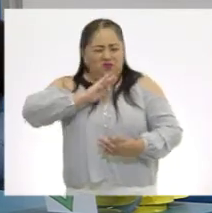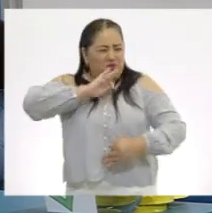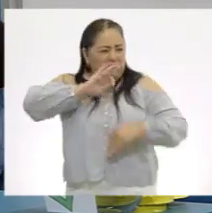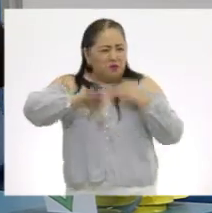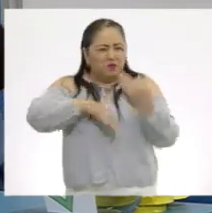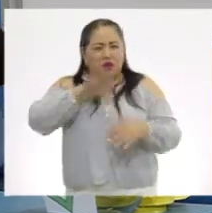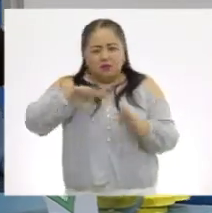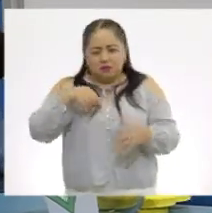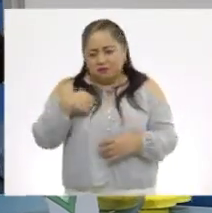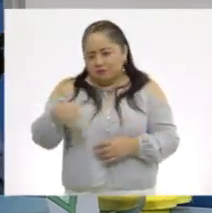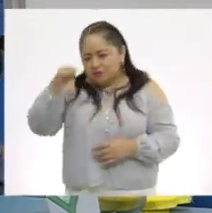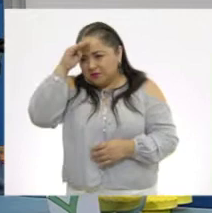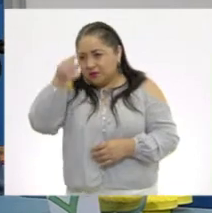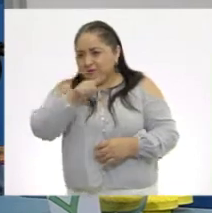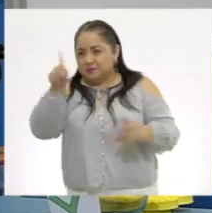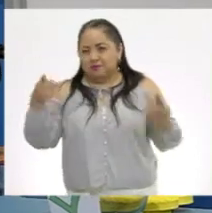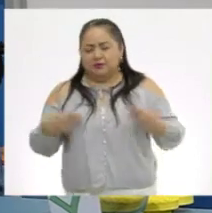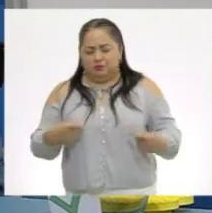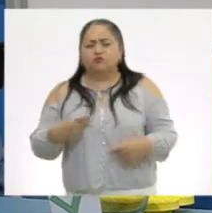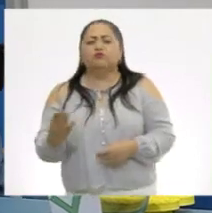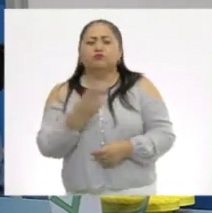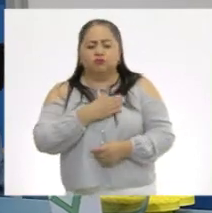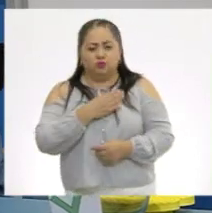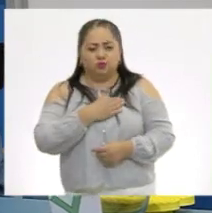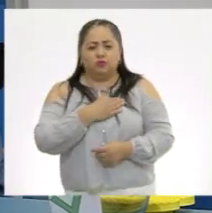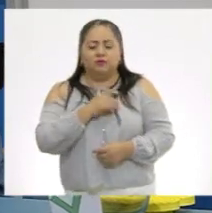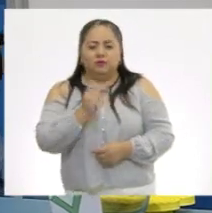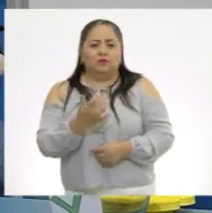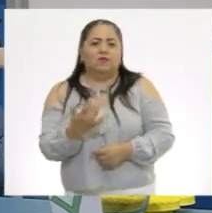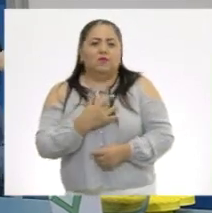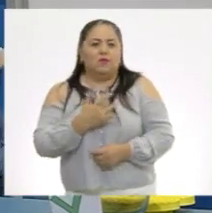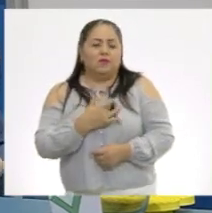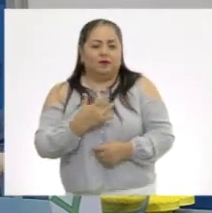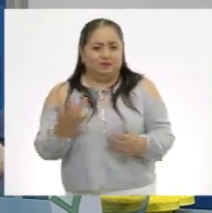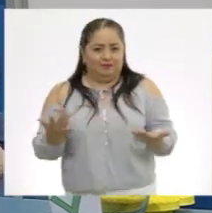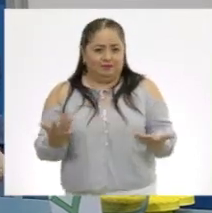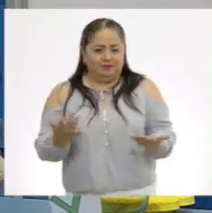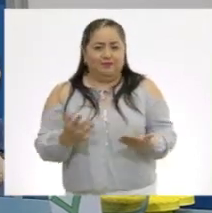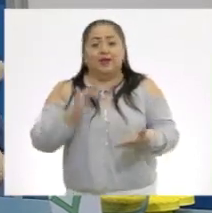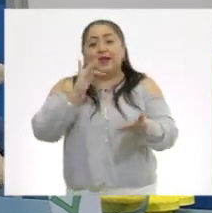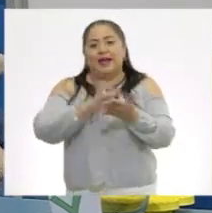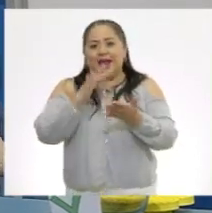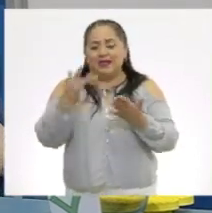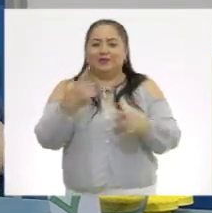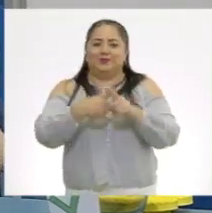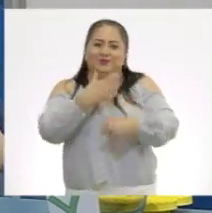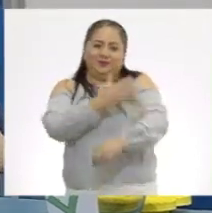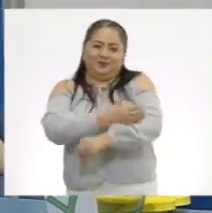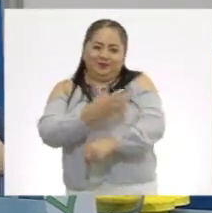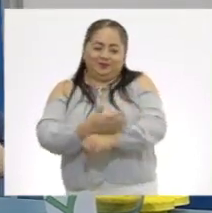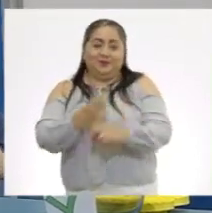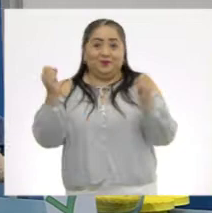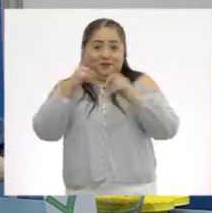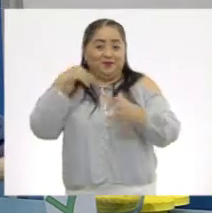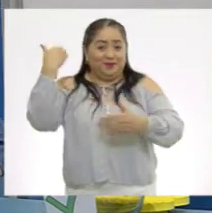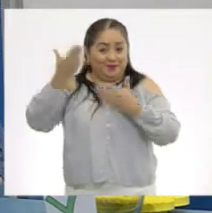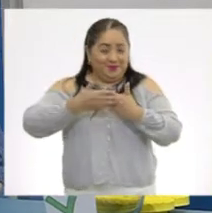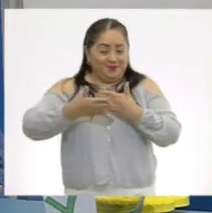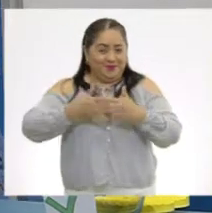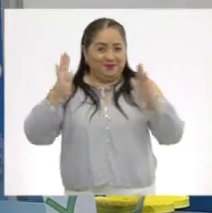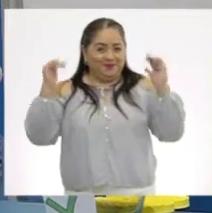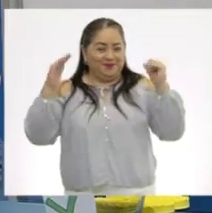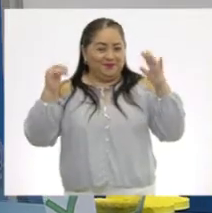pienso que la gente es buena de corazón. Gracias por acompañarme. Nos vemos la próxima.